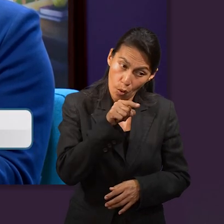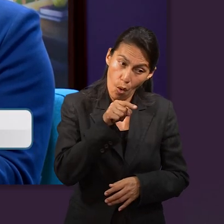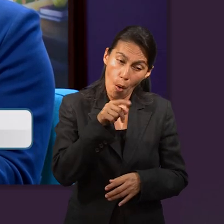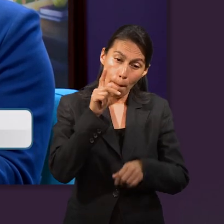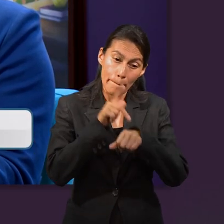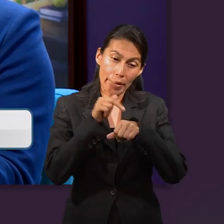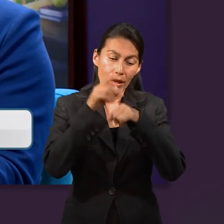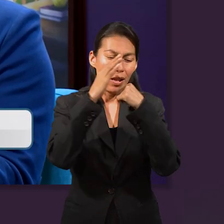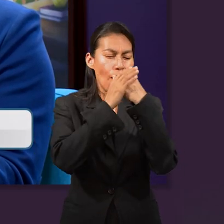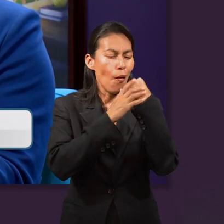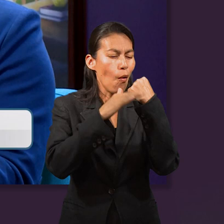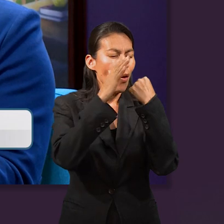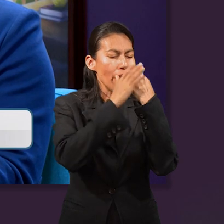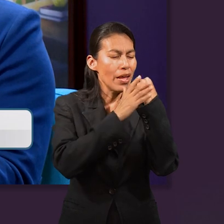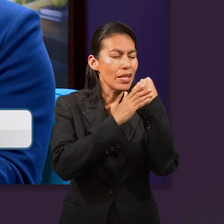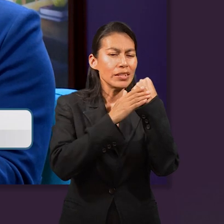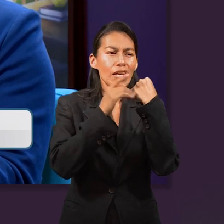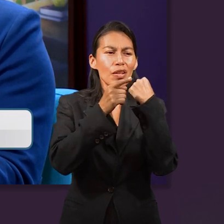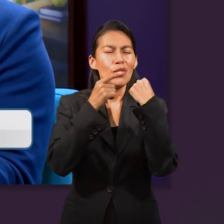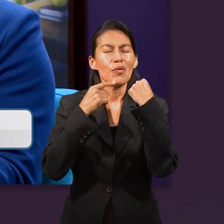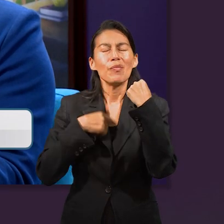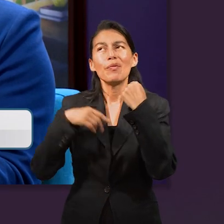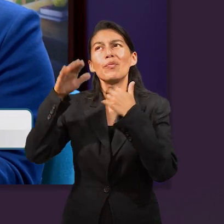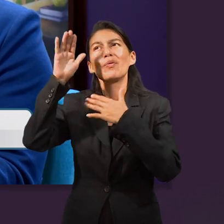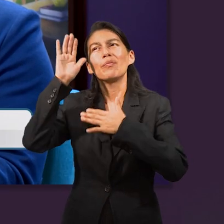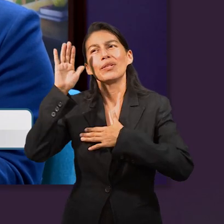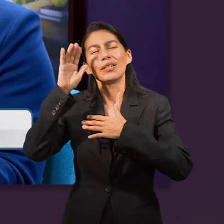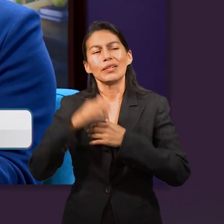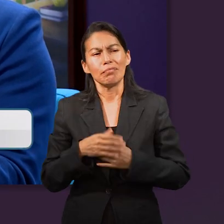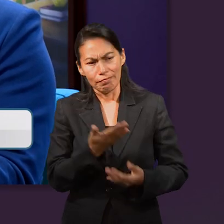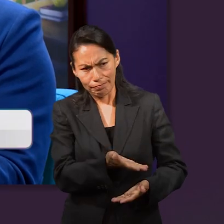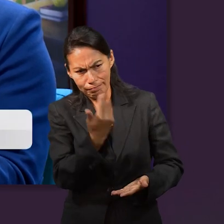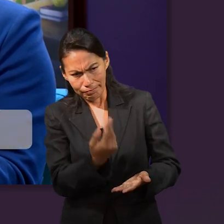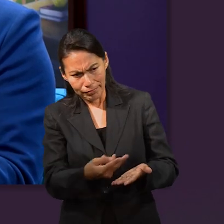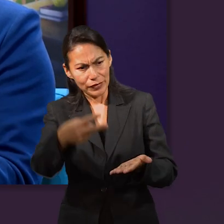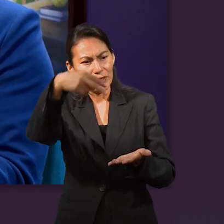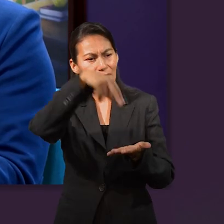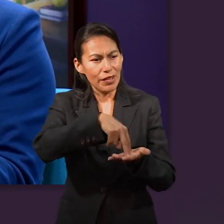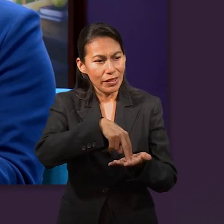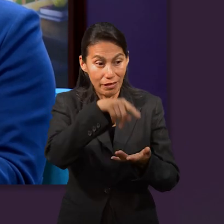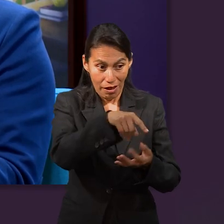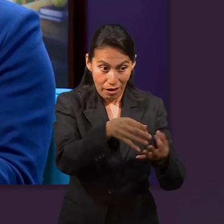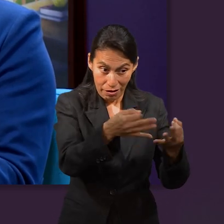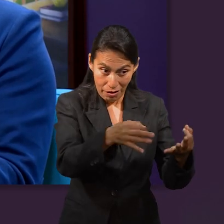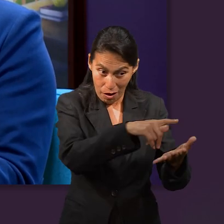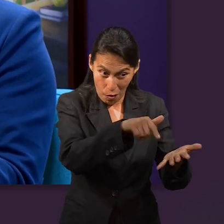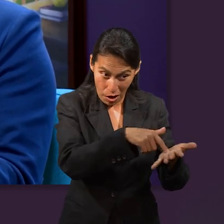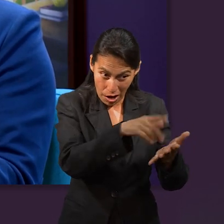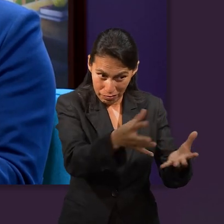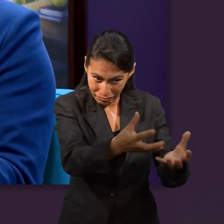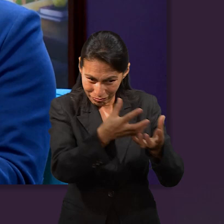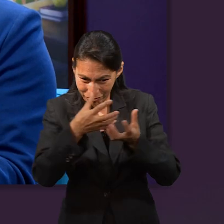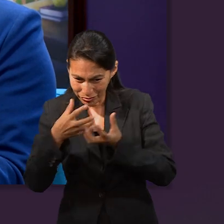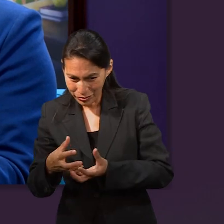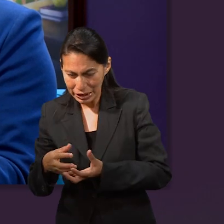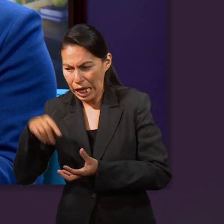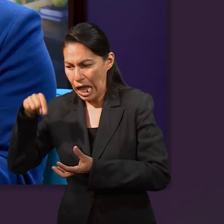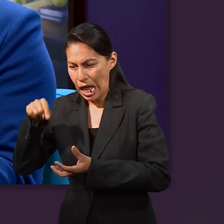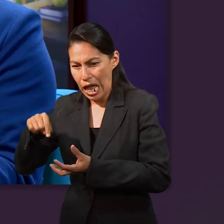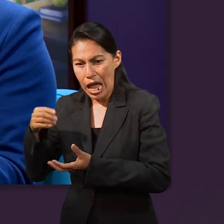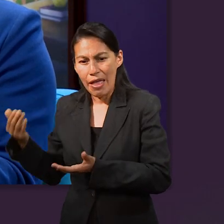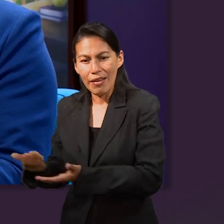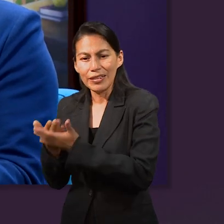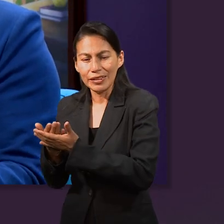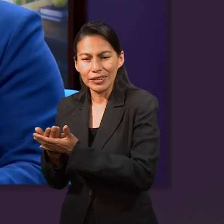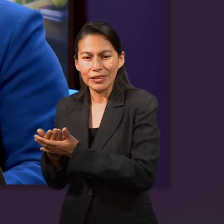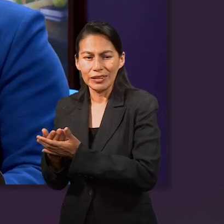donde tú ungiste la piedra y donde me hiciste un voto. Levántate ahora y sal de esta tierra. Vuelvete